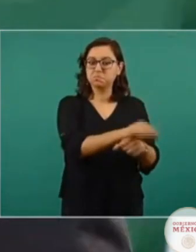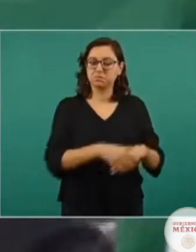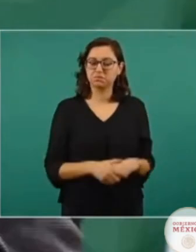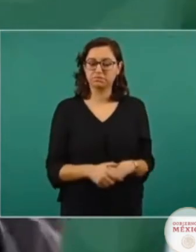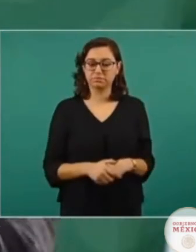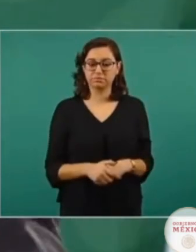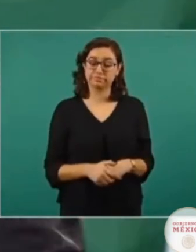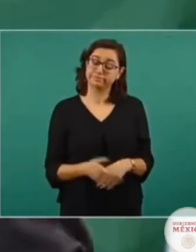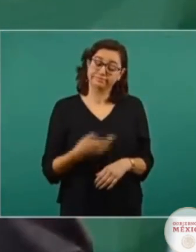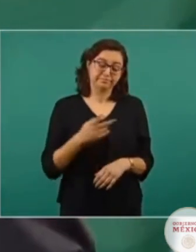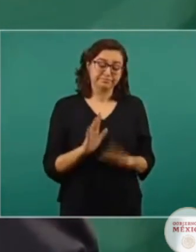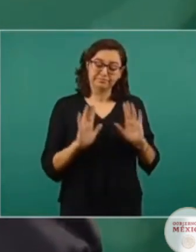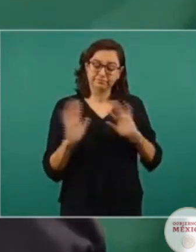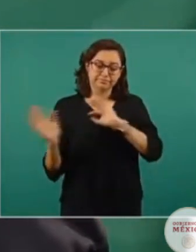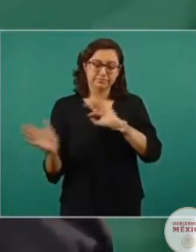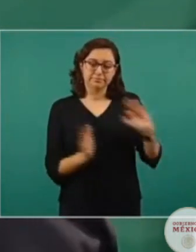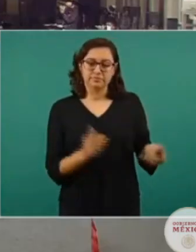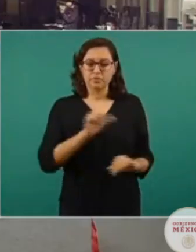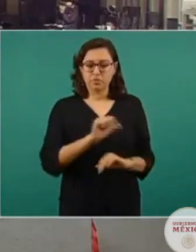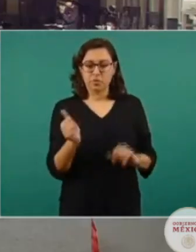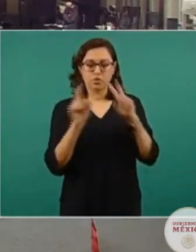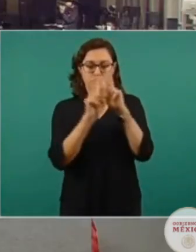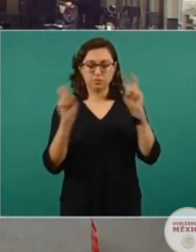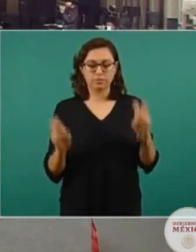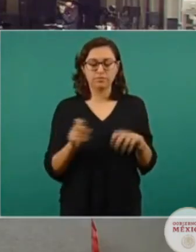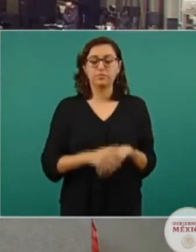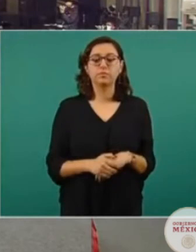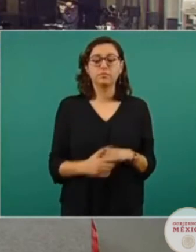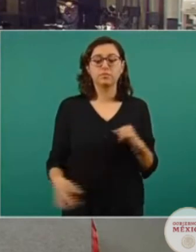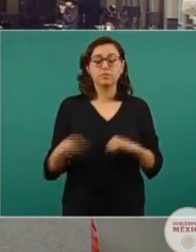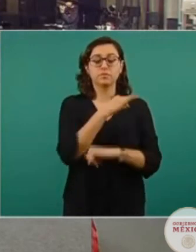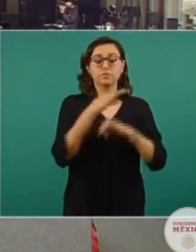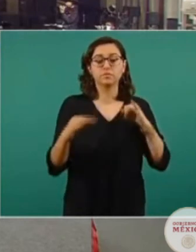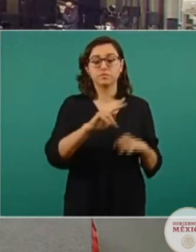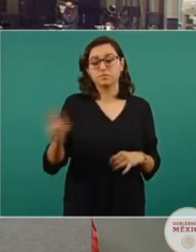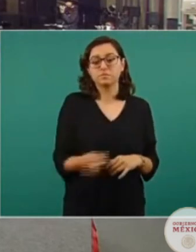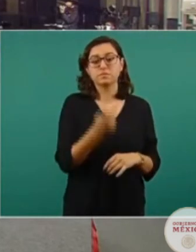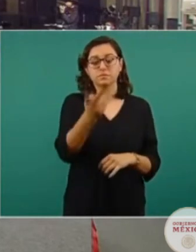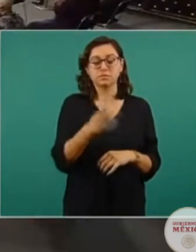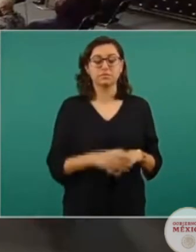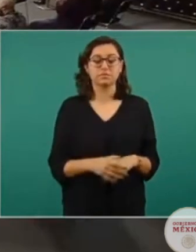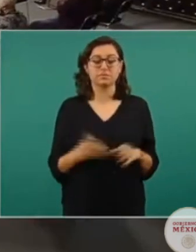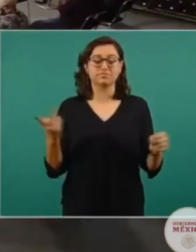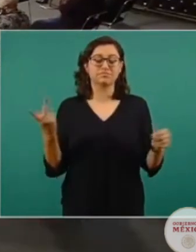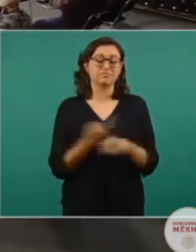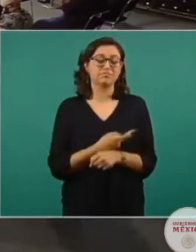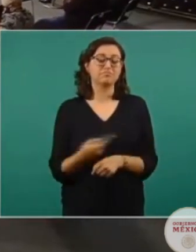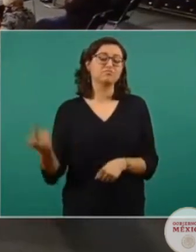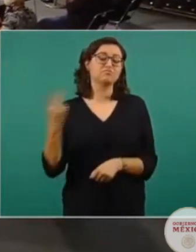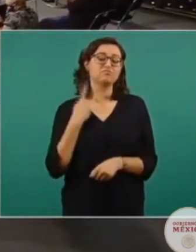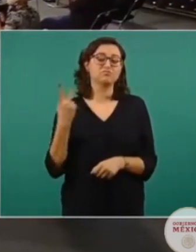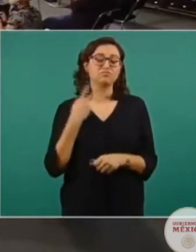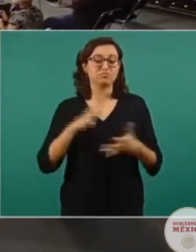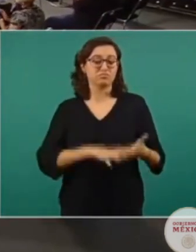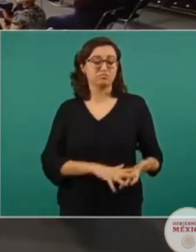Pero ese es otro asunto. Gracias, presidente. Y finalmente, preguntarle sobre el tema de violencia política. Por un lado, en el caso de